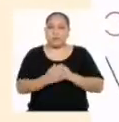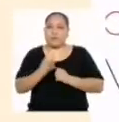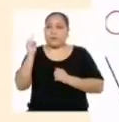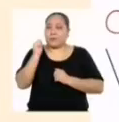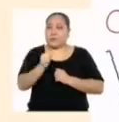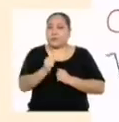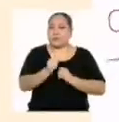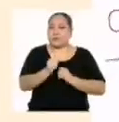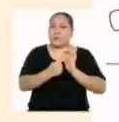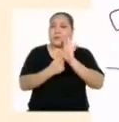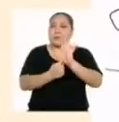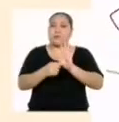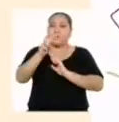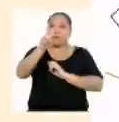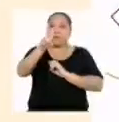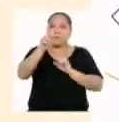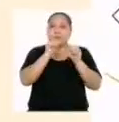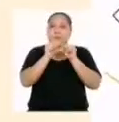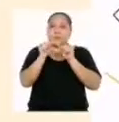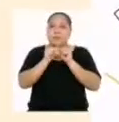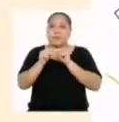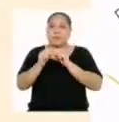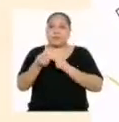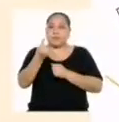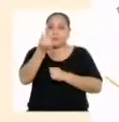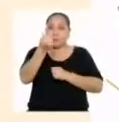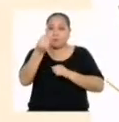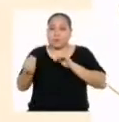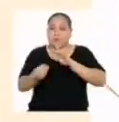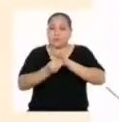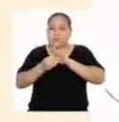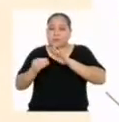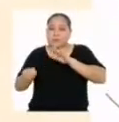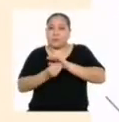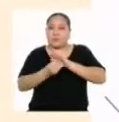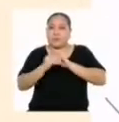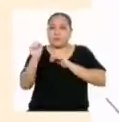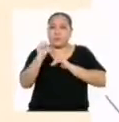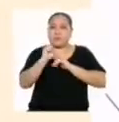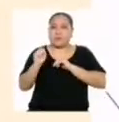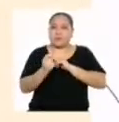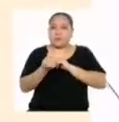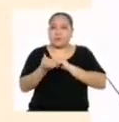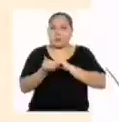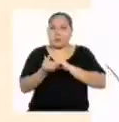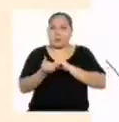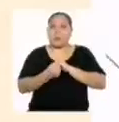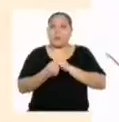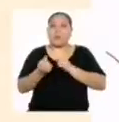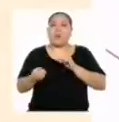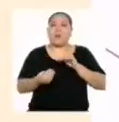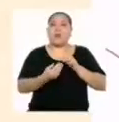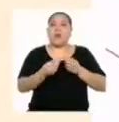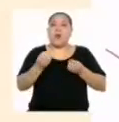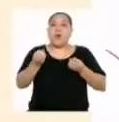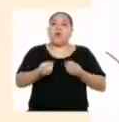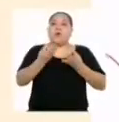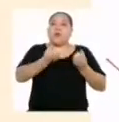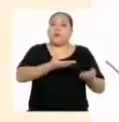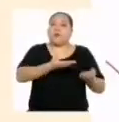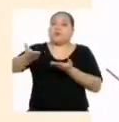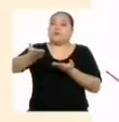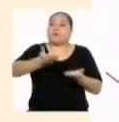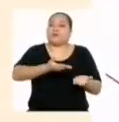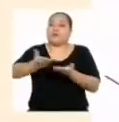En la situación están presentes dos magnitudes. Ingreso en soles por los envíos a domicilio, Cantidad de envíos a domicilio o delivery,